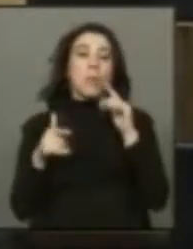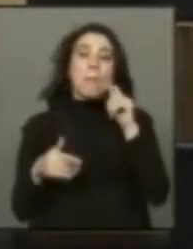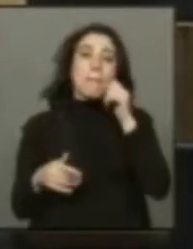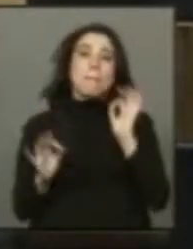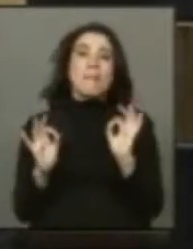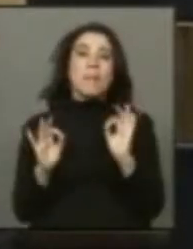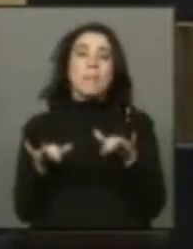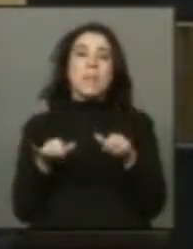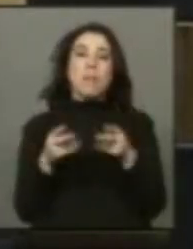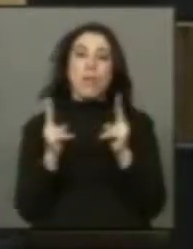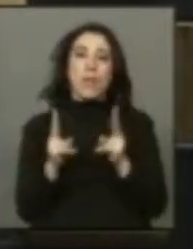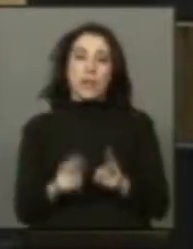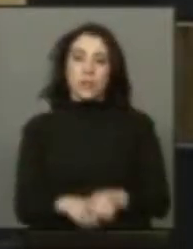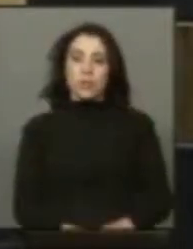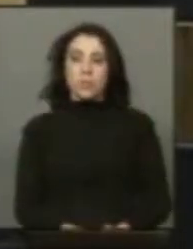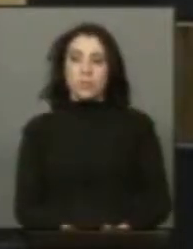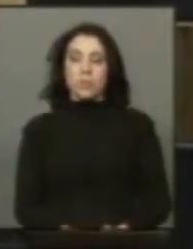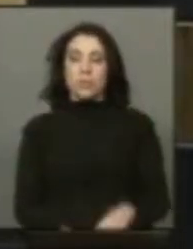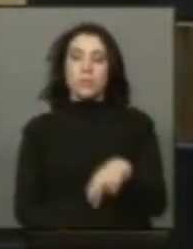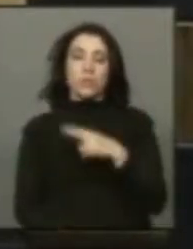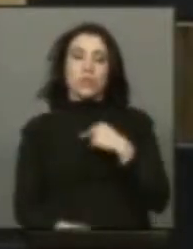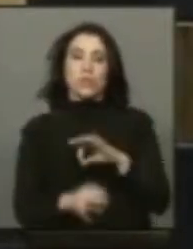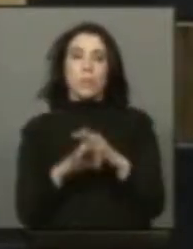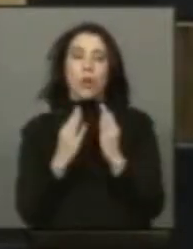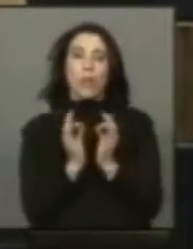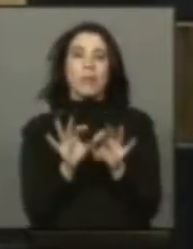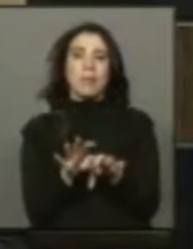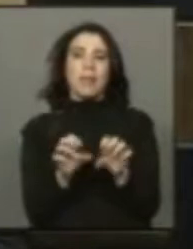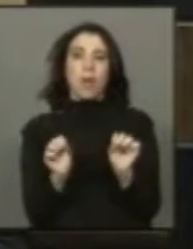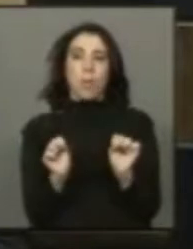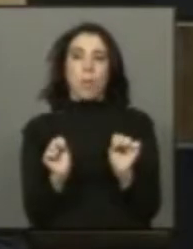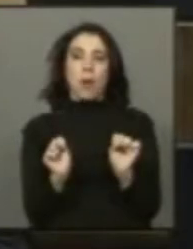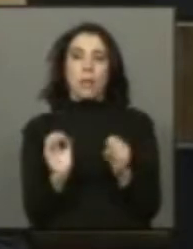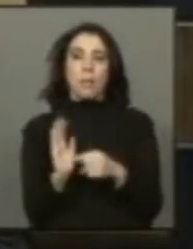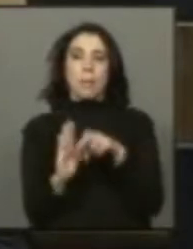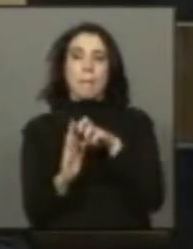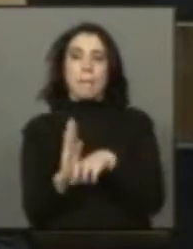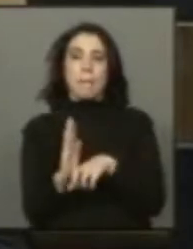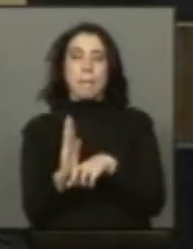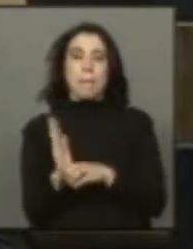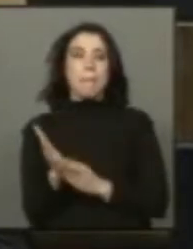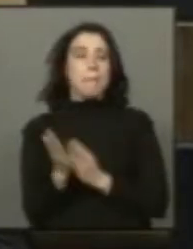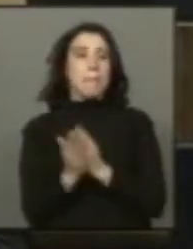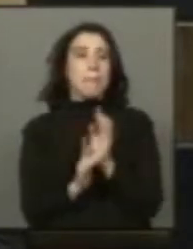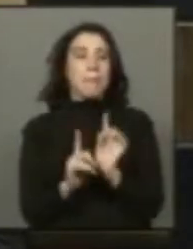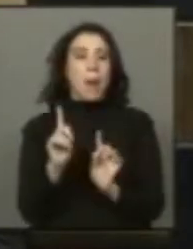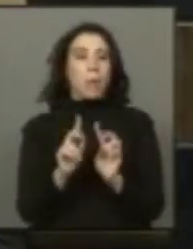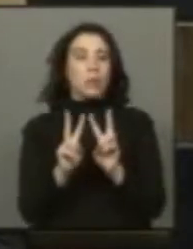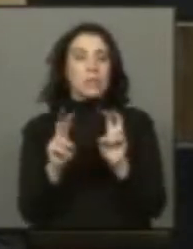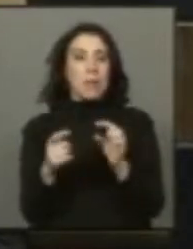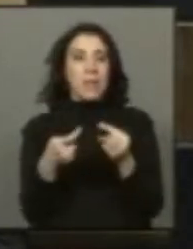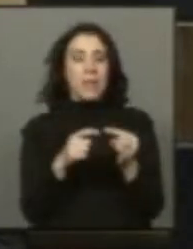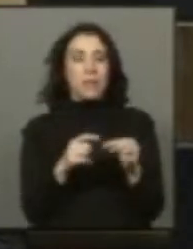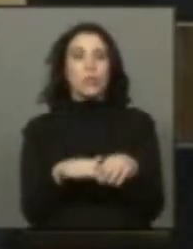Y en eso estamos absolutamente de acuerdo. Este es un proyecto que entró en algunos puntos de discusión,